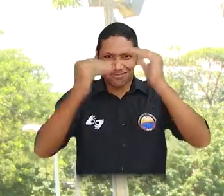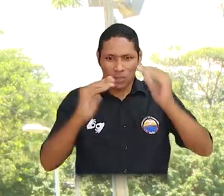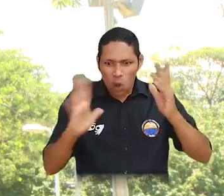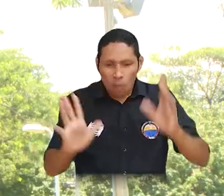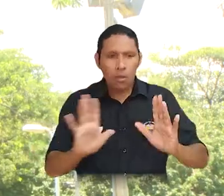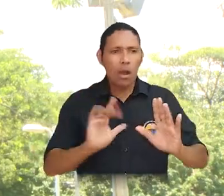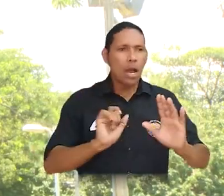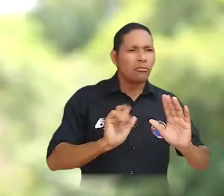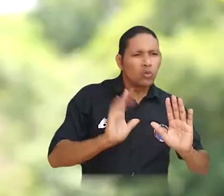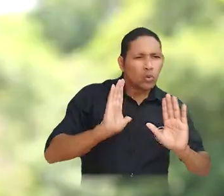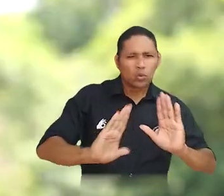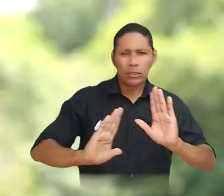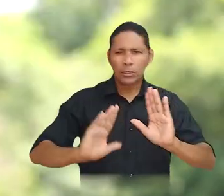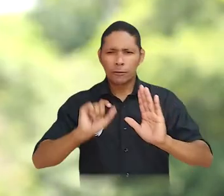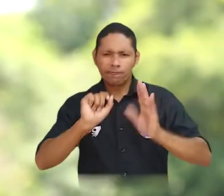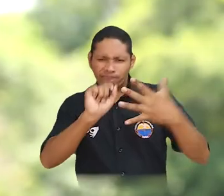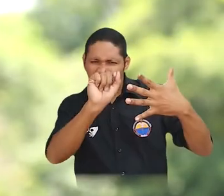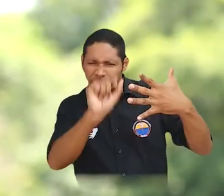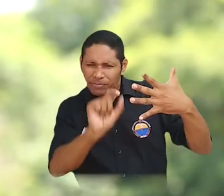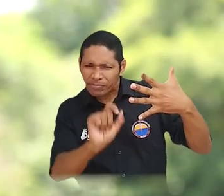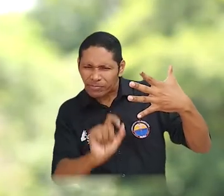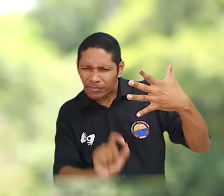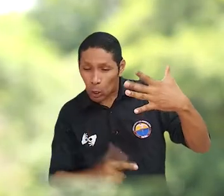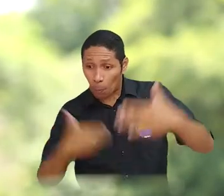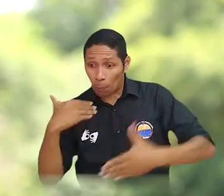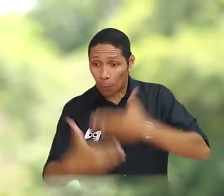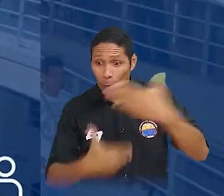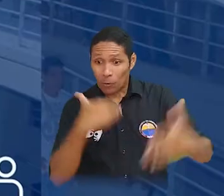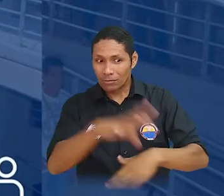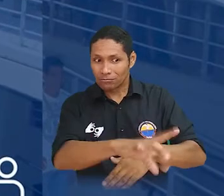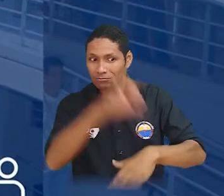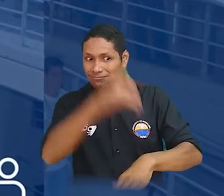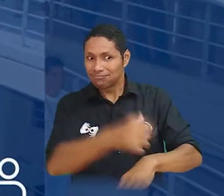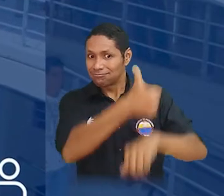desarrollo de la consulta y del ARP por la transparencia del proceso.